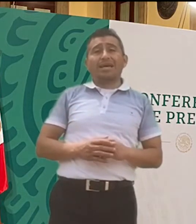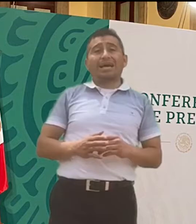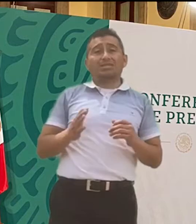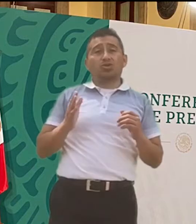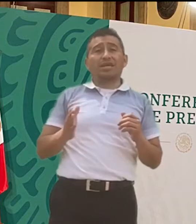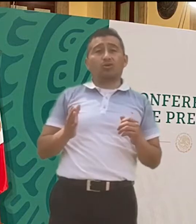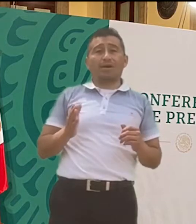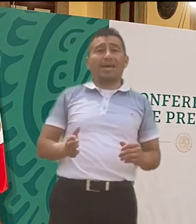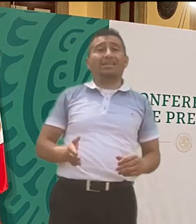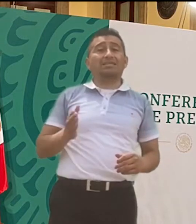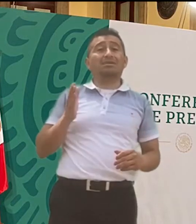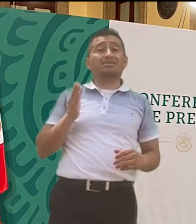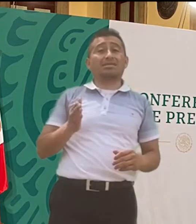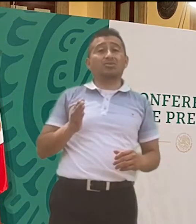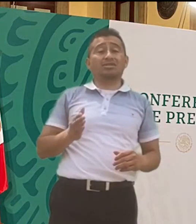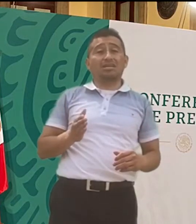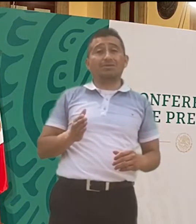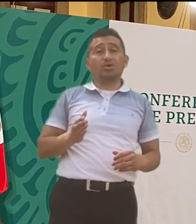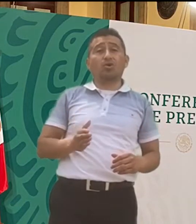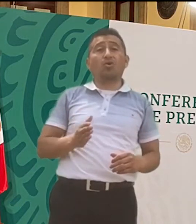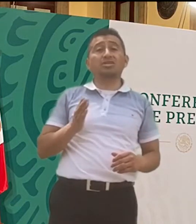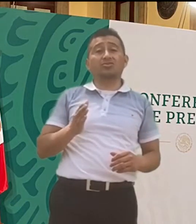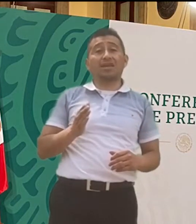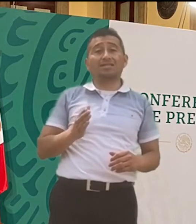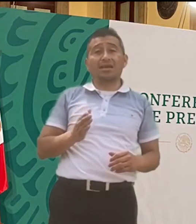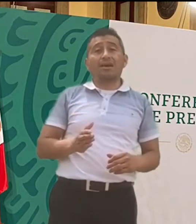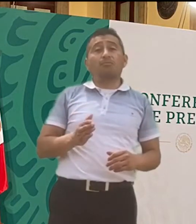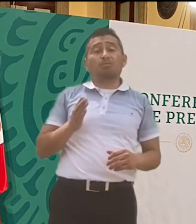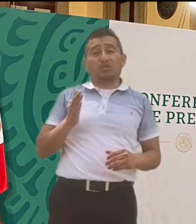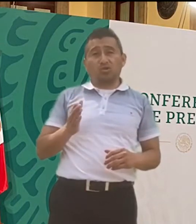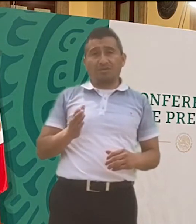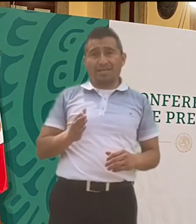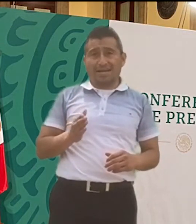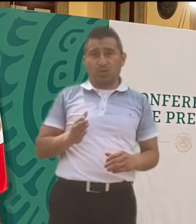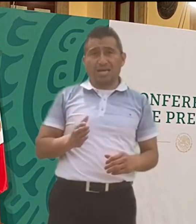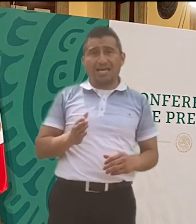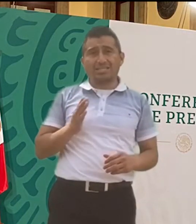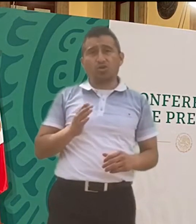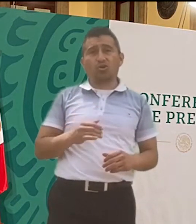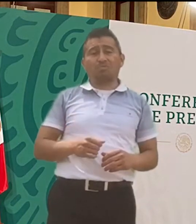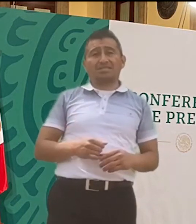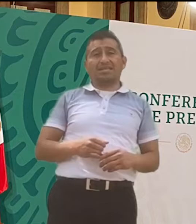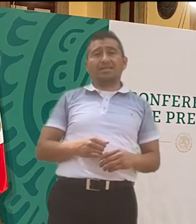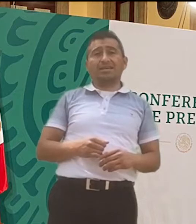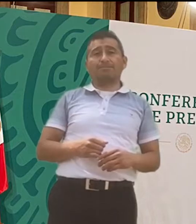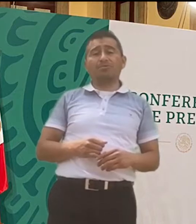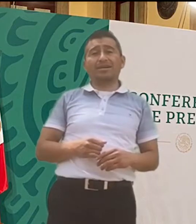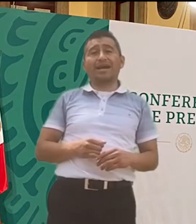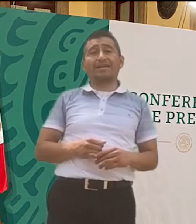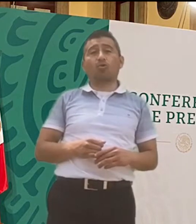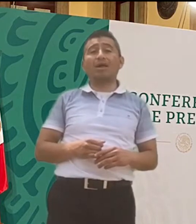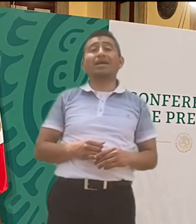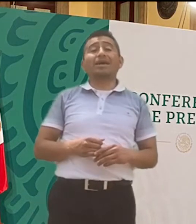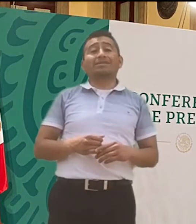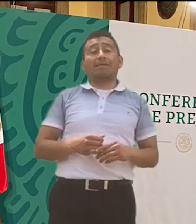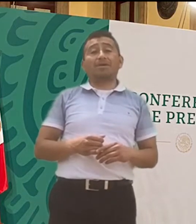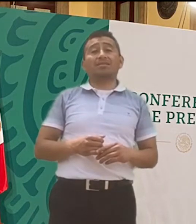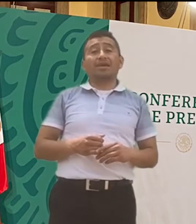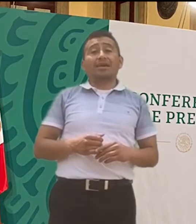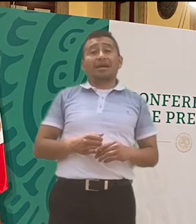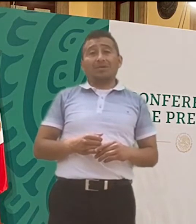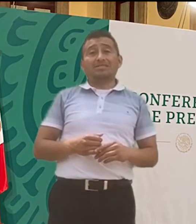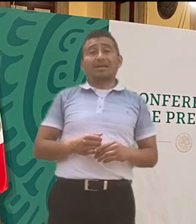actualmente, gasolina robada en algunas estaciones de servicio concesionadas por petróleos mexicanos. Así lo dijo el presidente de la república, el cual